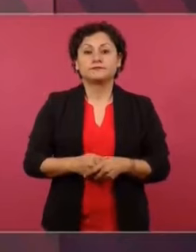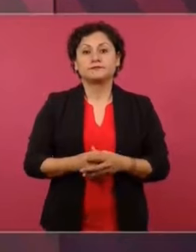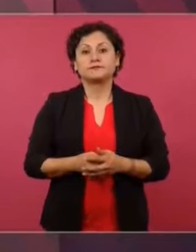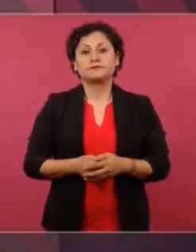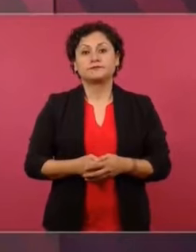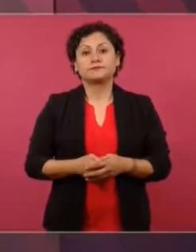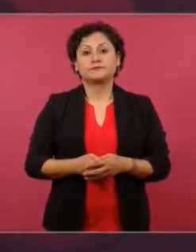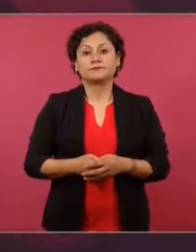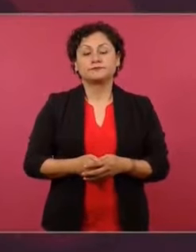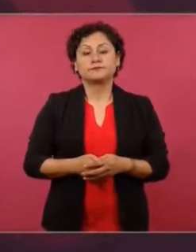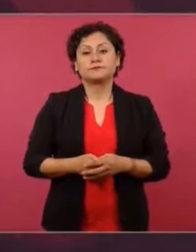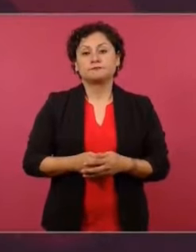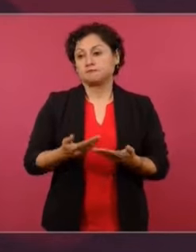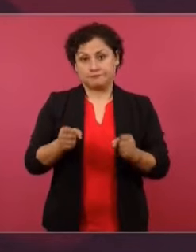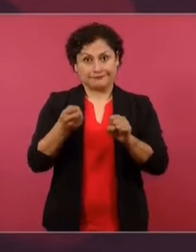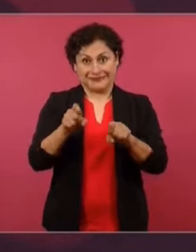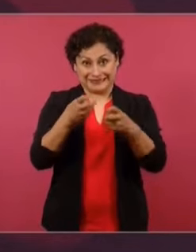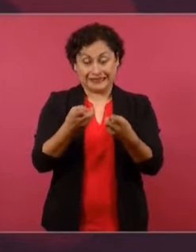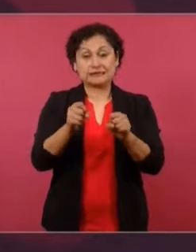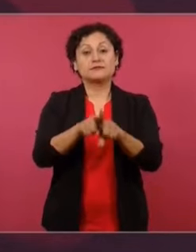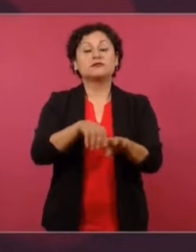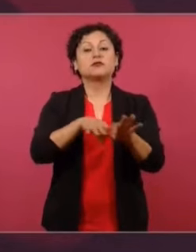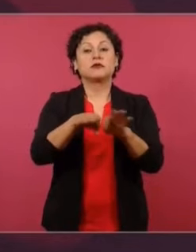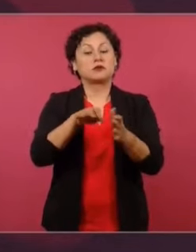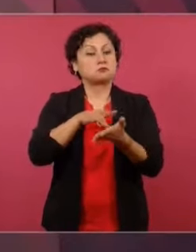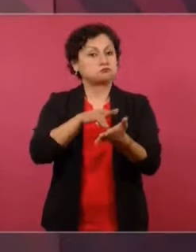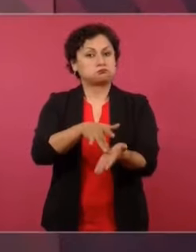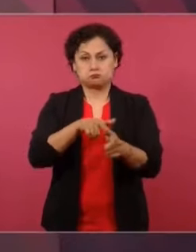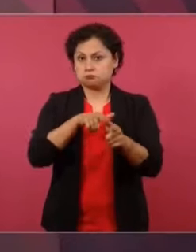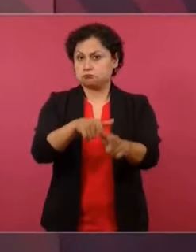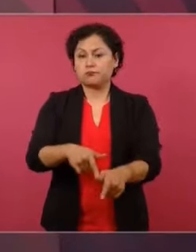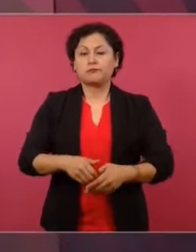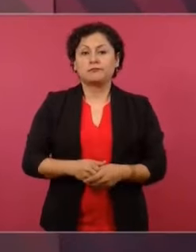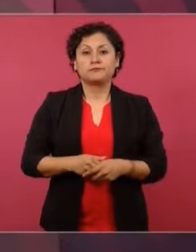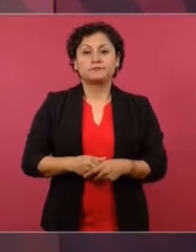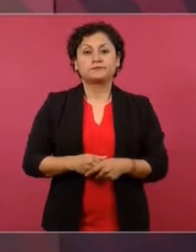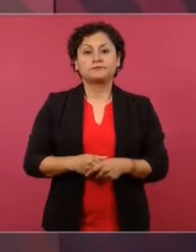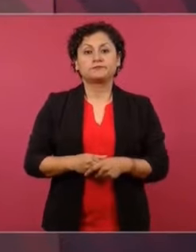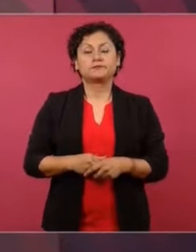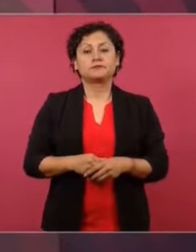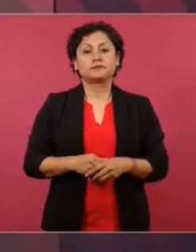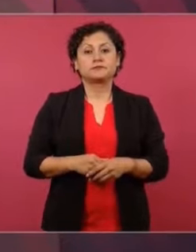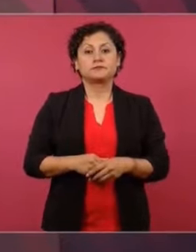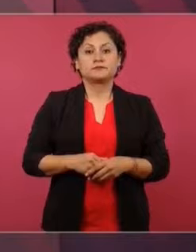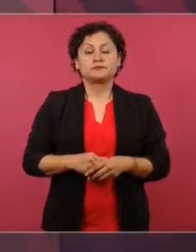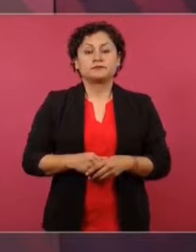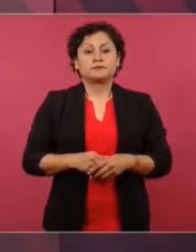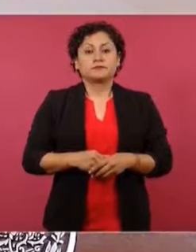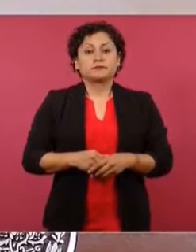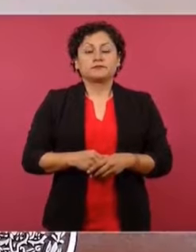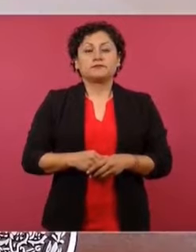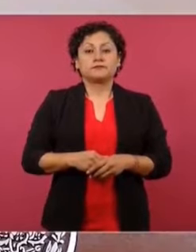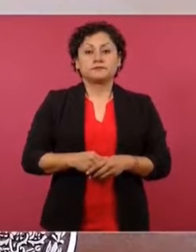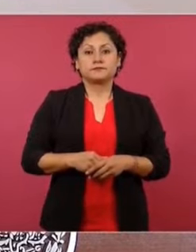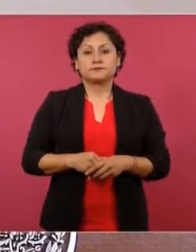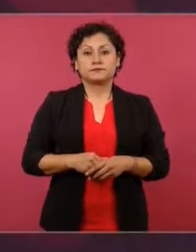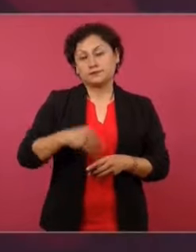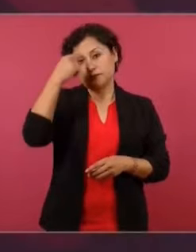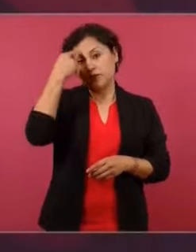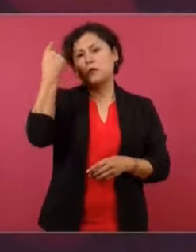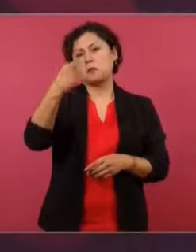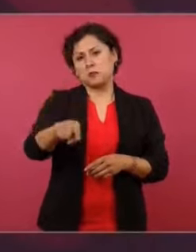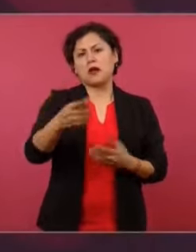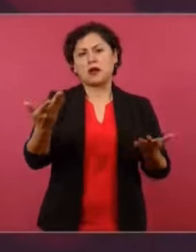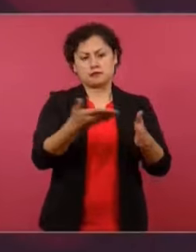se va a seguir apoyando para que se tenga plena seguridad, plena